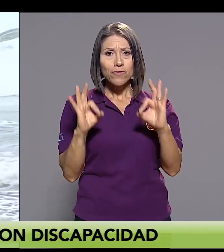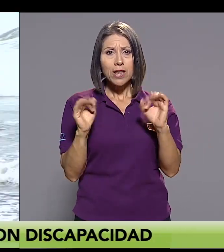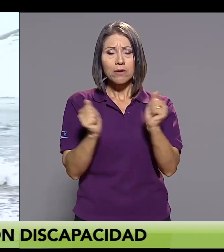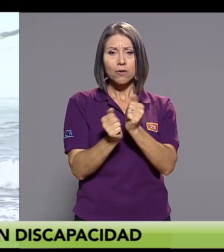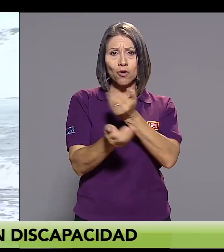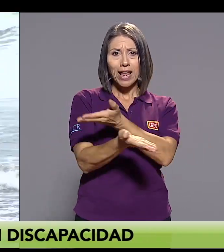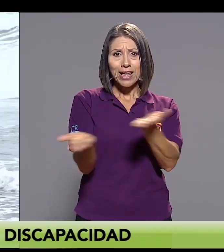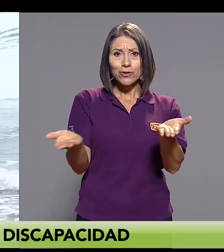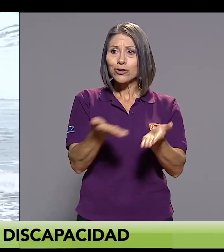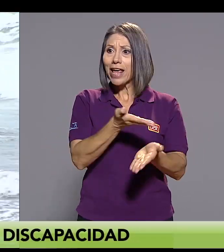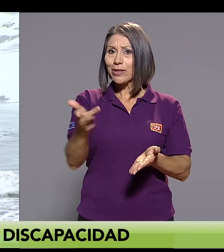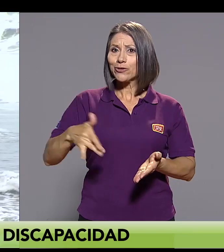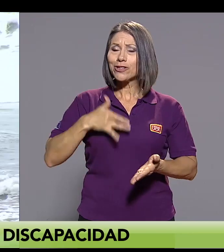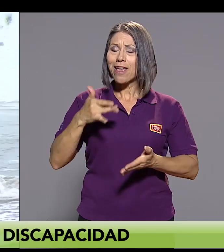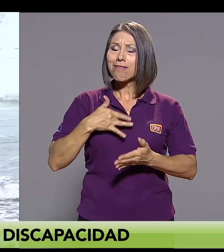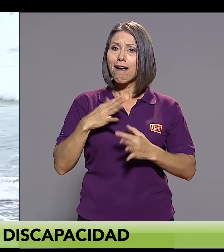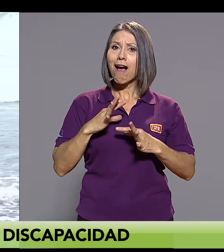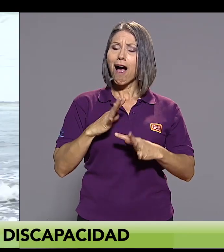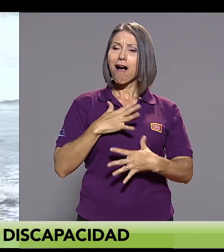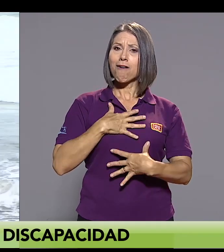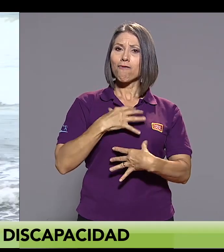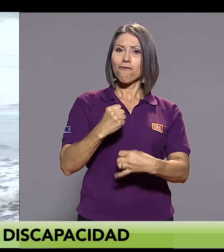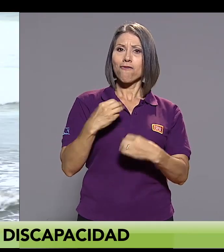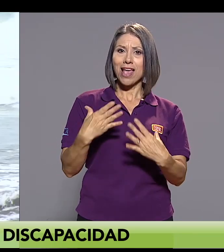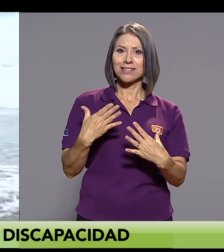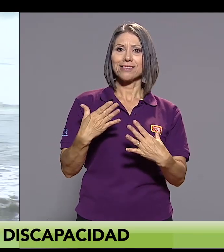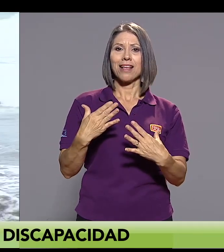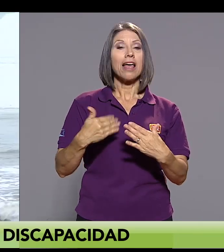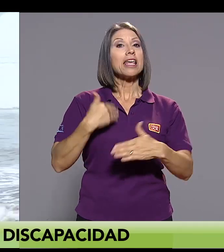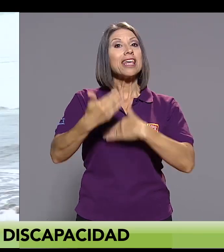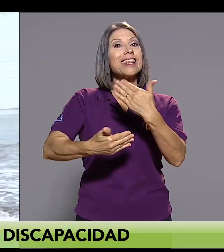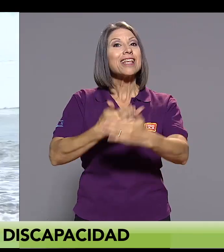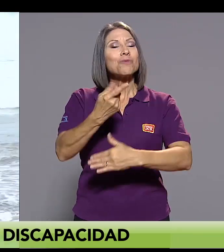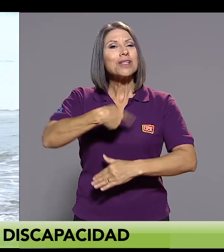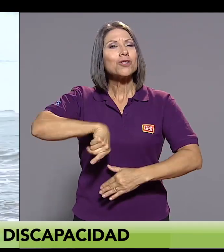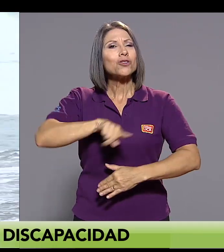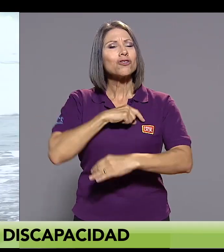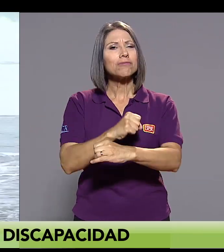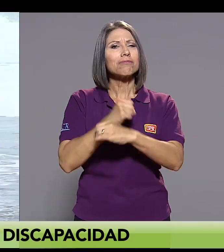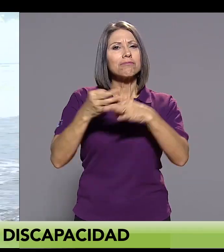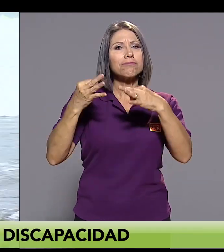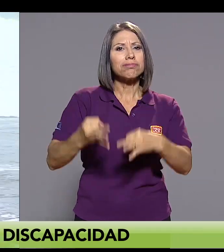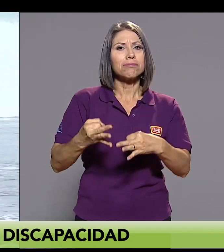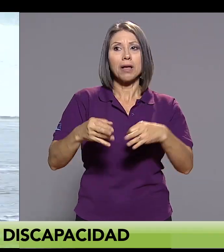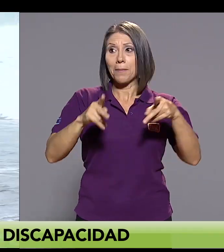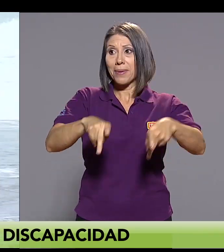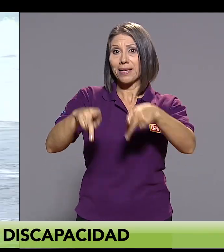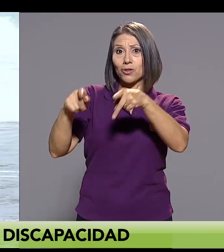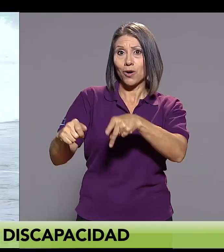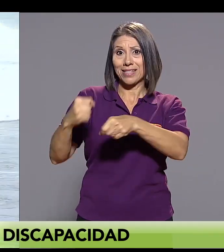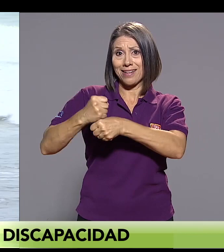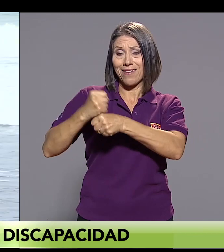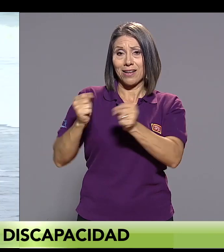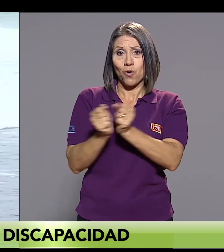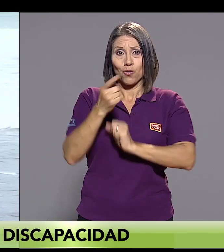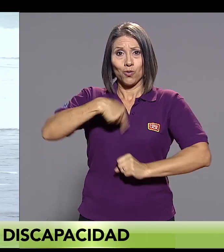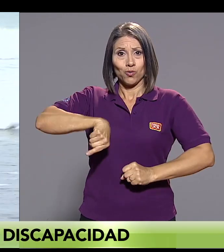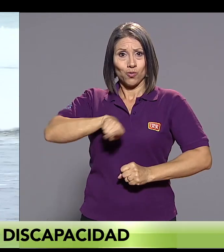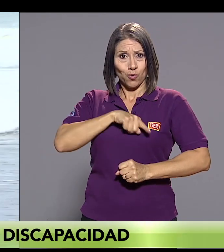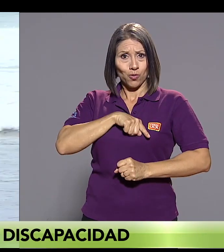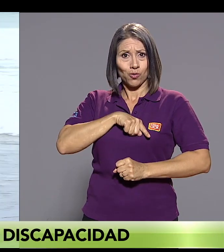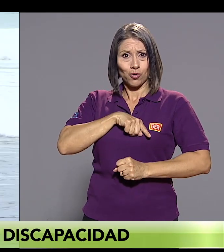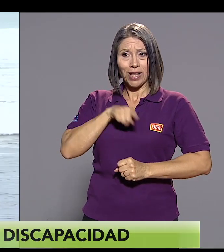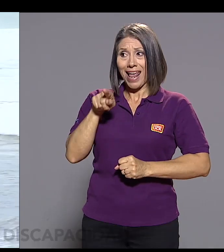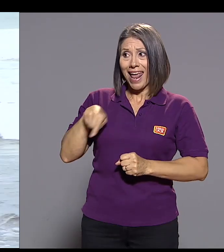inclusive. Poder comunicarnos bien con ellos, crear confianza y después nosotros nos aseguramos de que